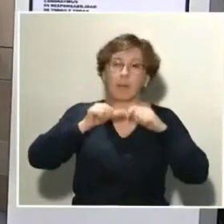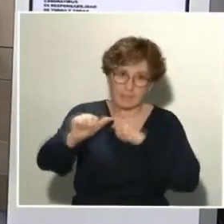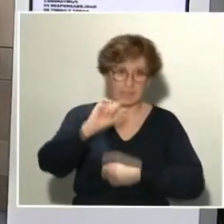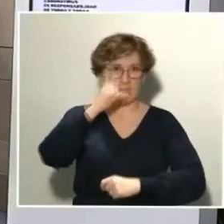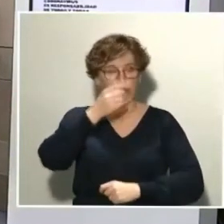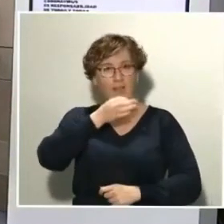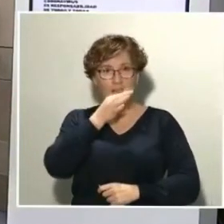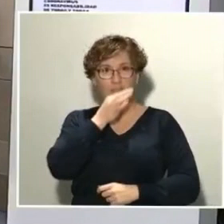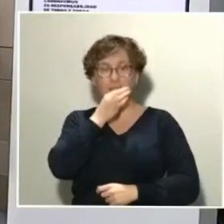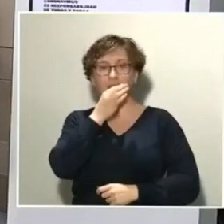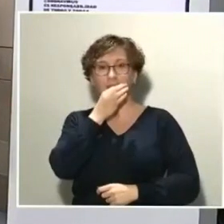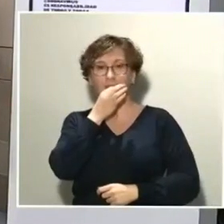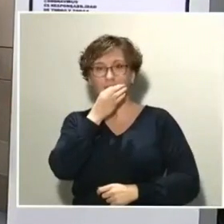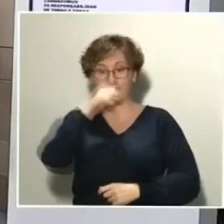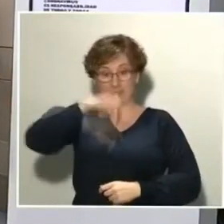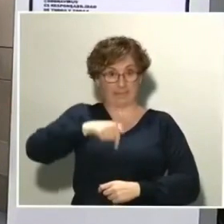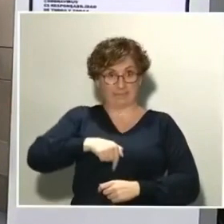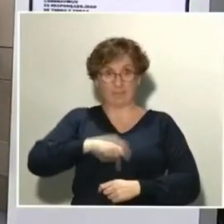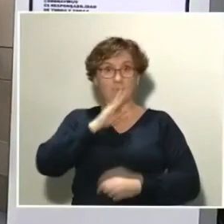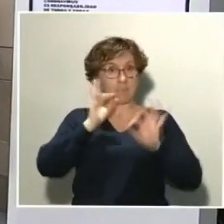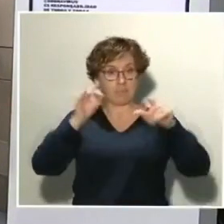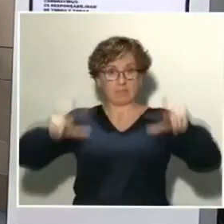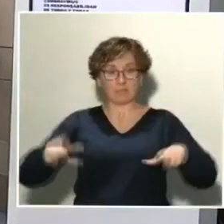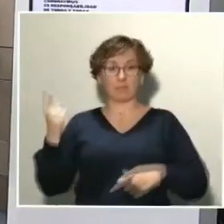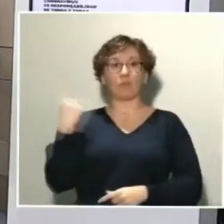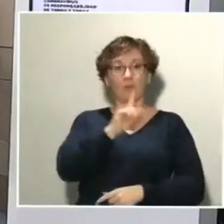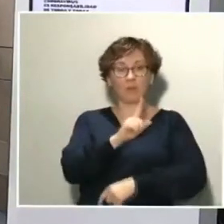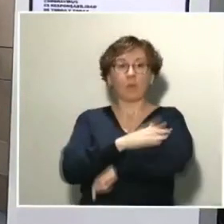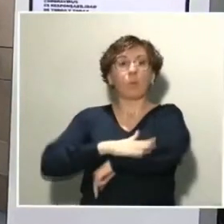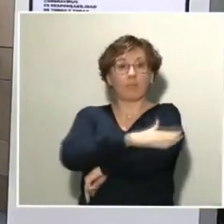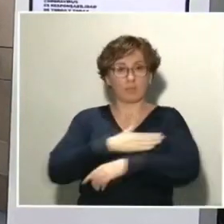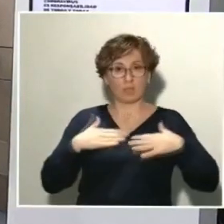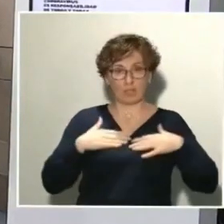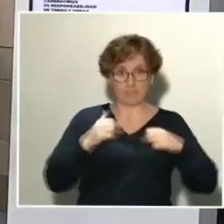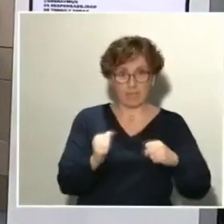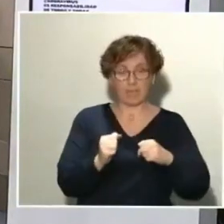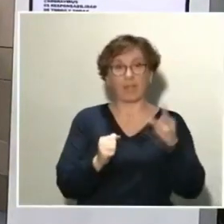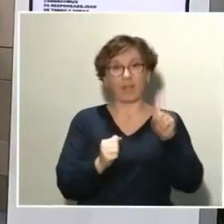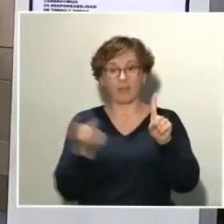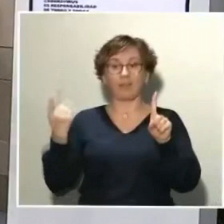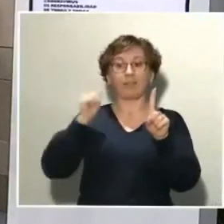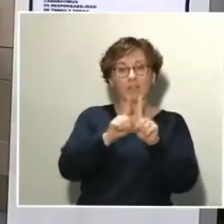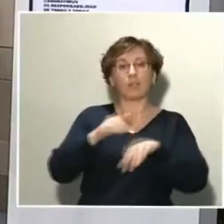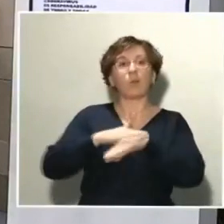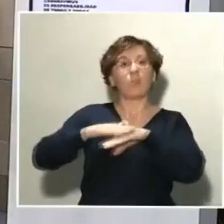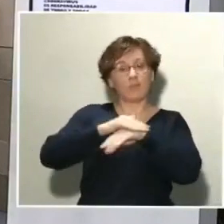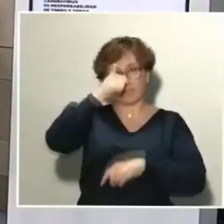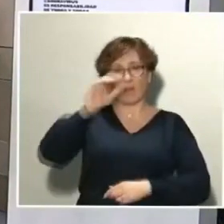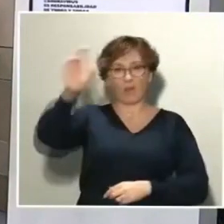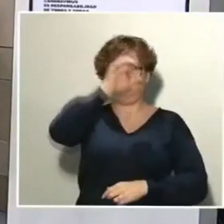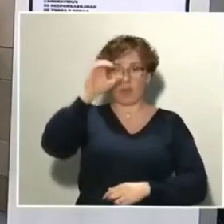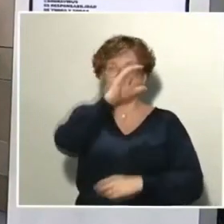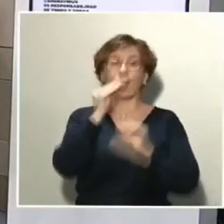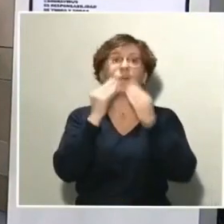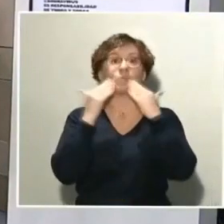comparecerán desde esta misma sala de prensa el ministro de Sanidad, Salvador Illa, y el ministro de Ciencia, Pedro Duque. Muchas gracias a